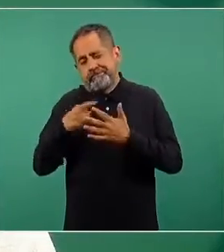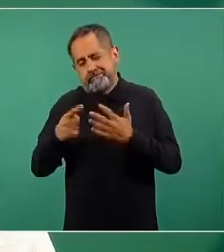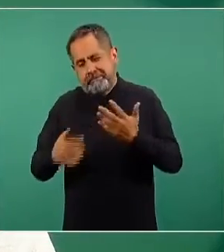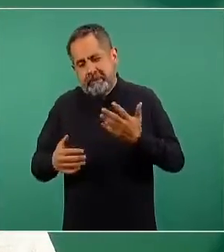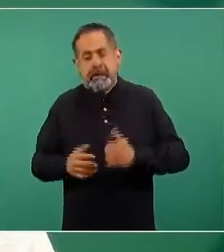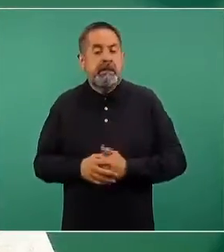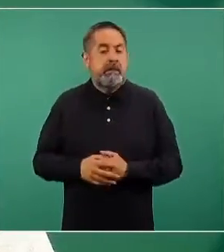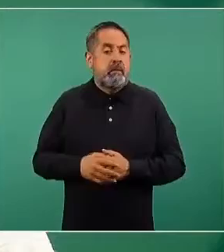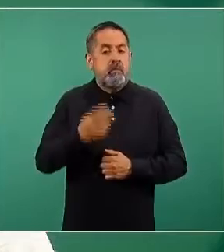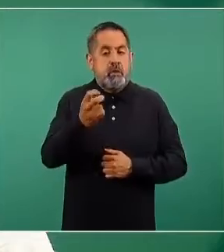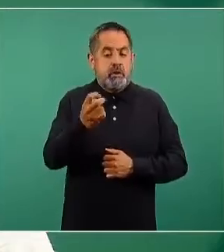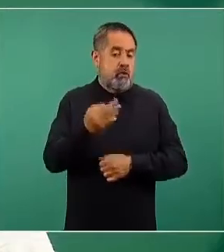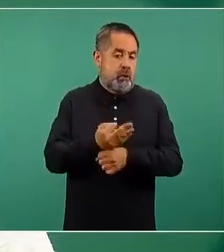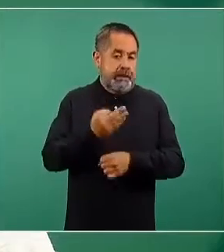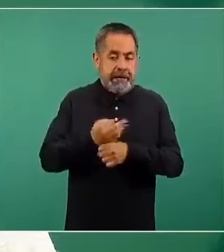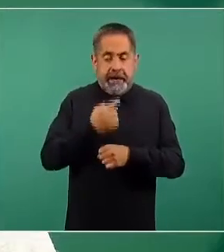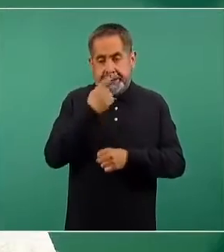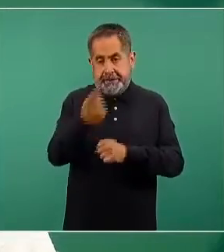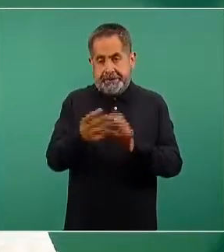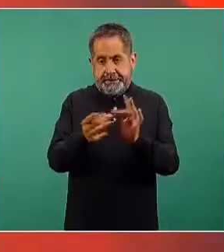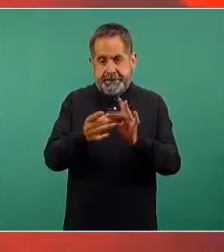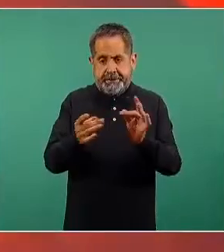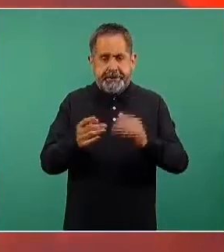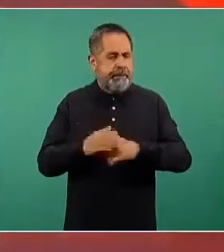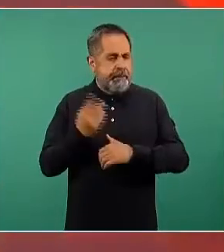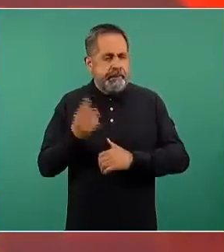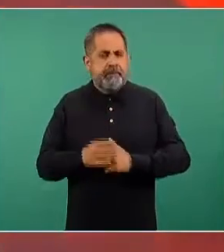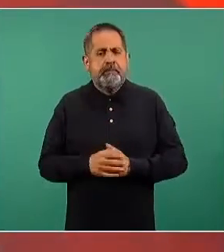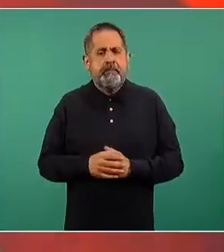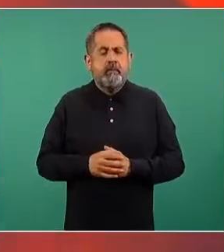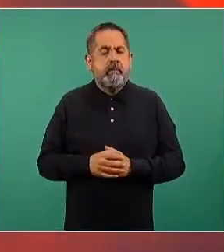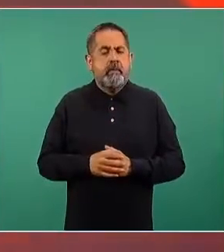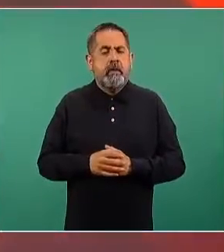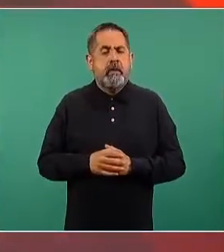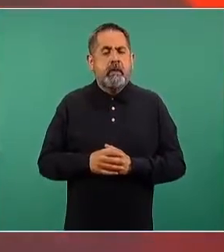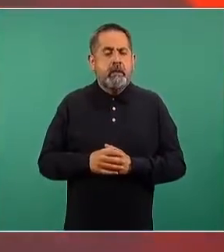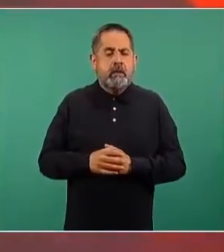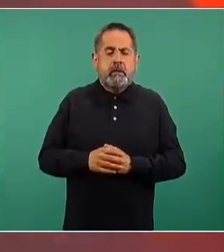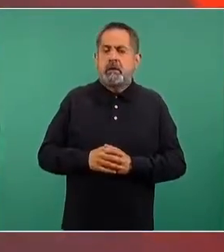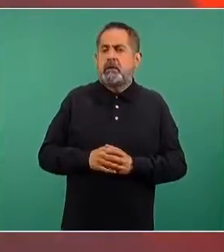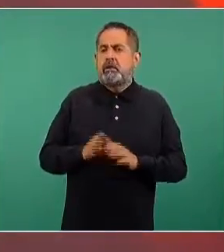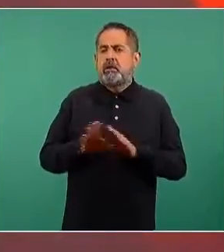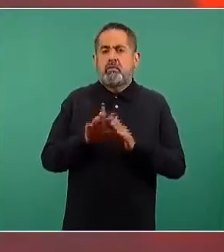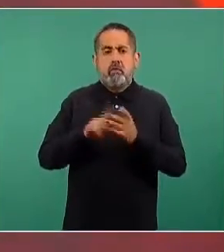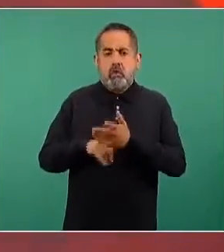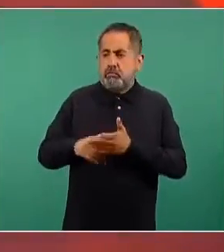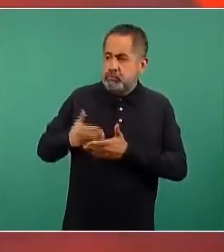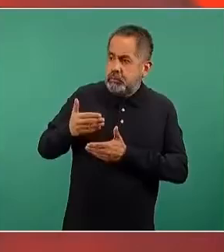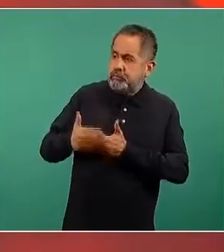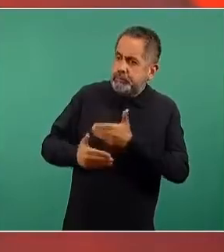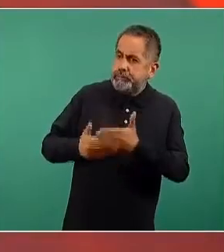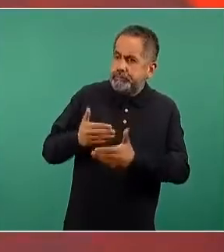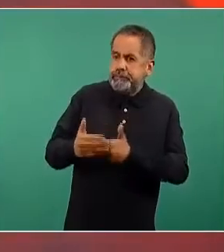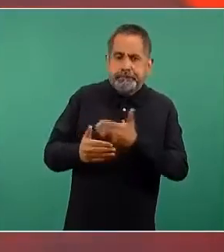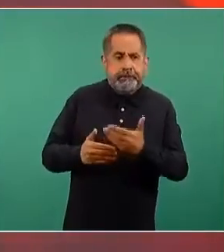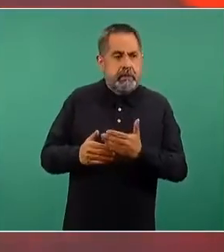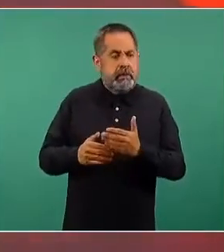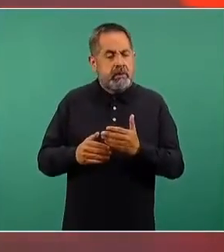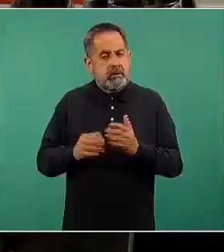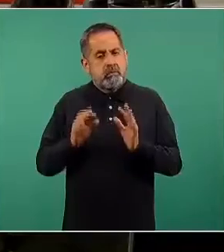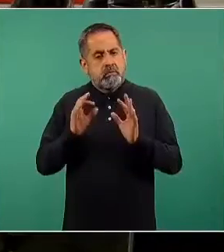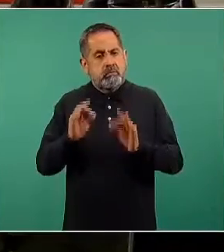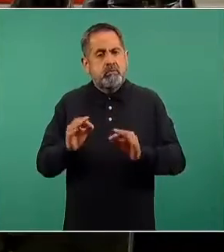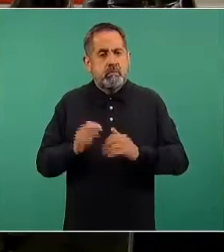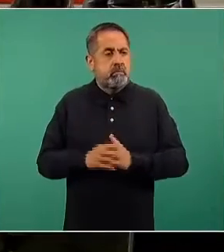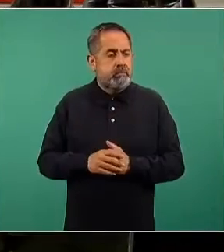Por eso queremos hacer hoy este señalamiento, porque indudablemente conforme avanzan los días, pudiera acercarse